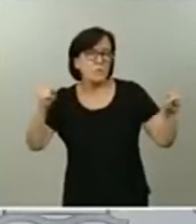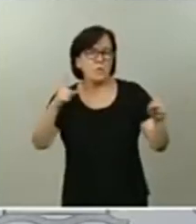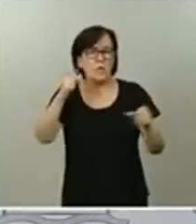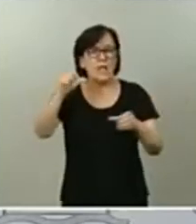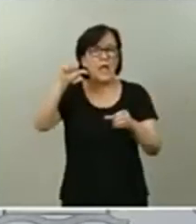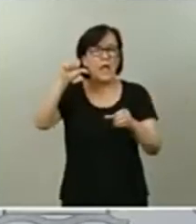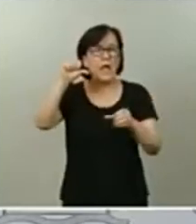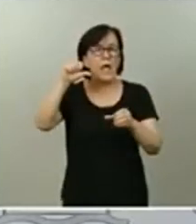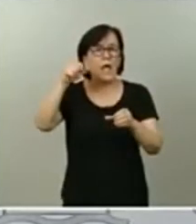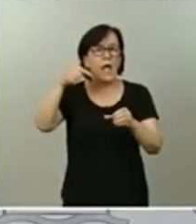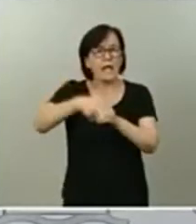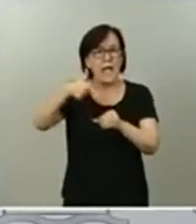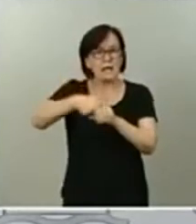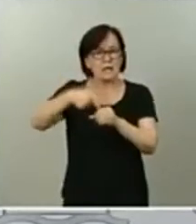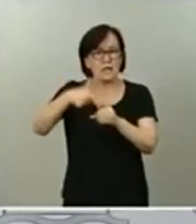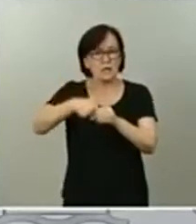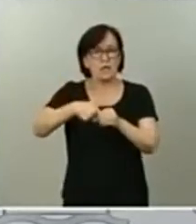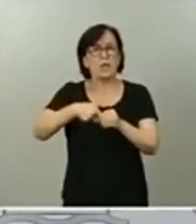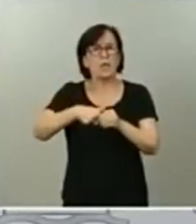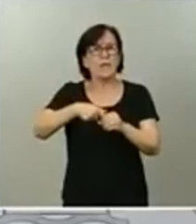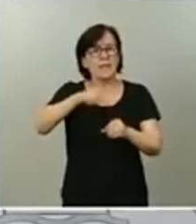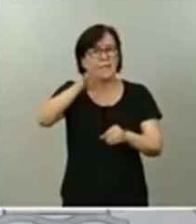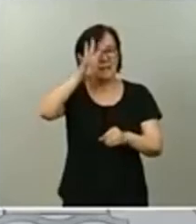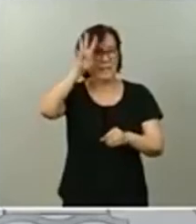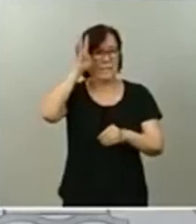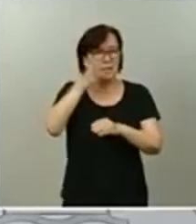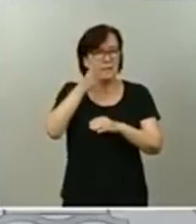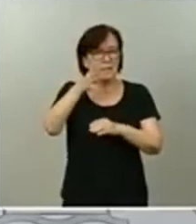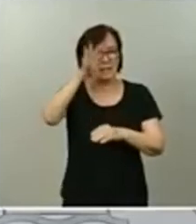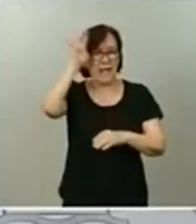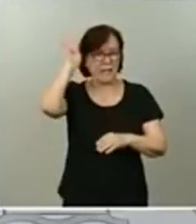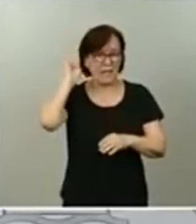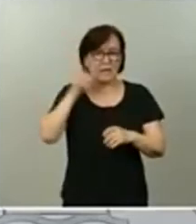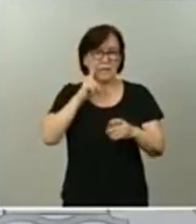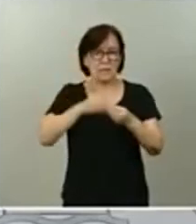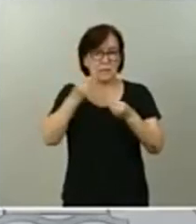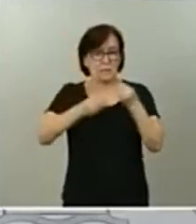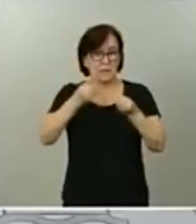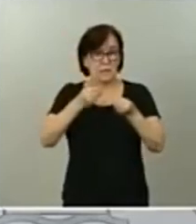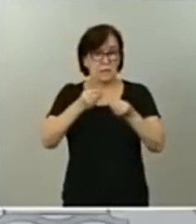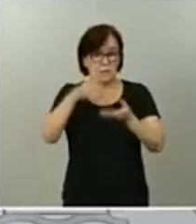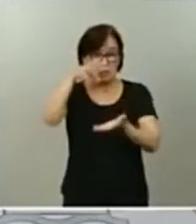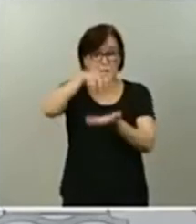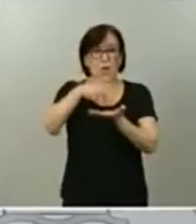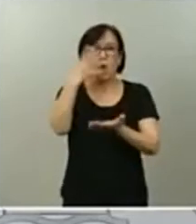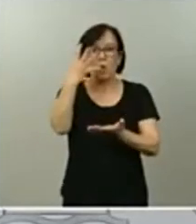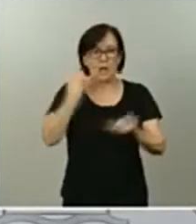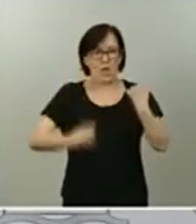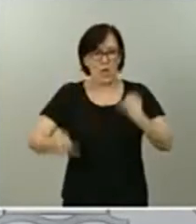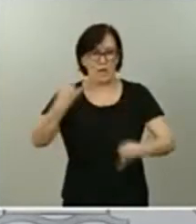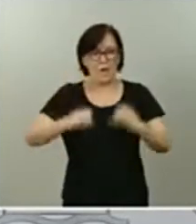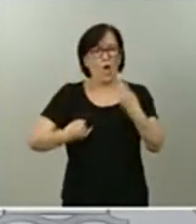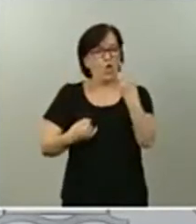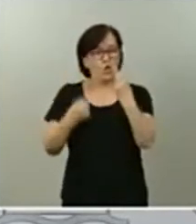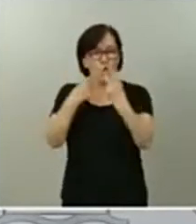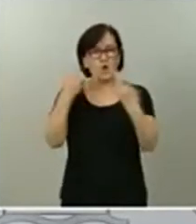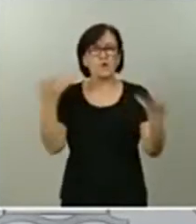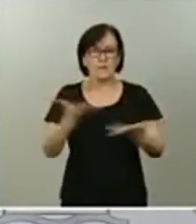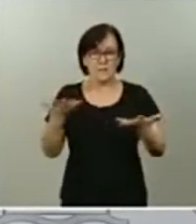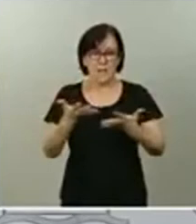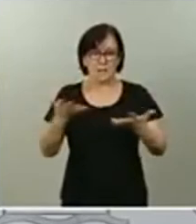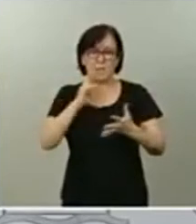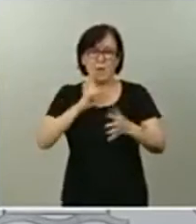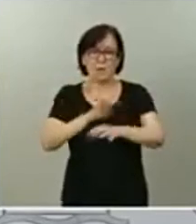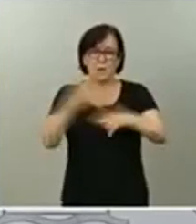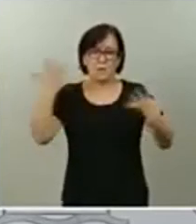de la ciudad de Cartagena, un accidente que ha ocasionado cuatro heridos, dos de ellos graves por quemadura, que